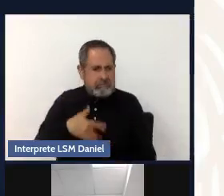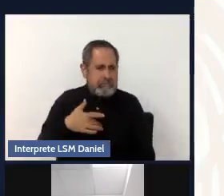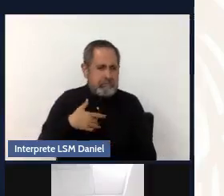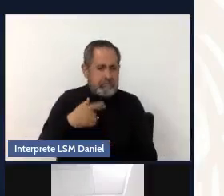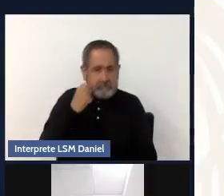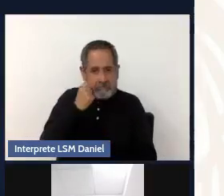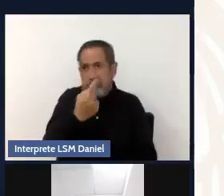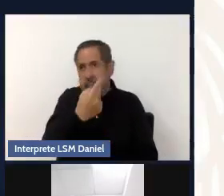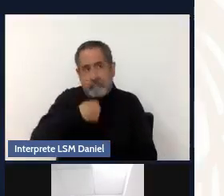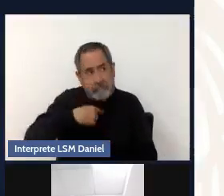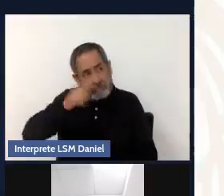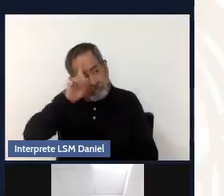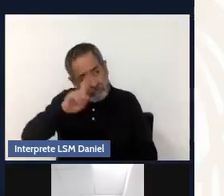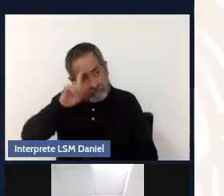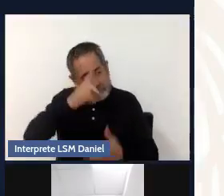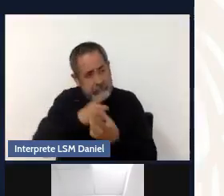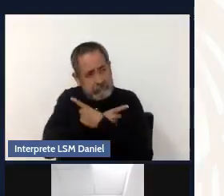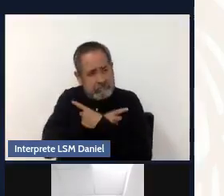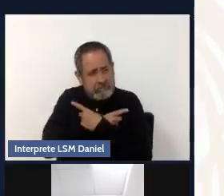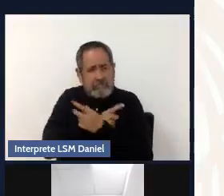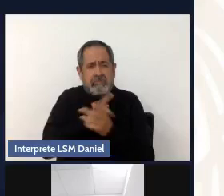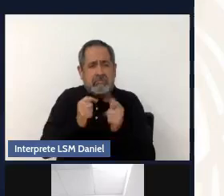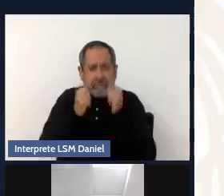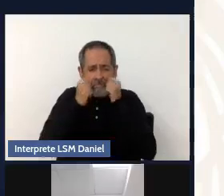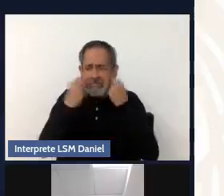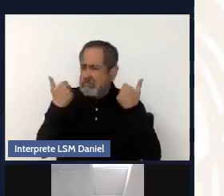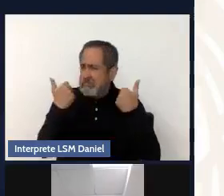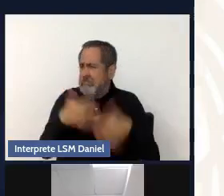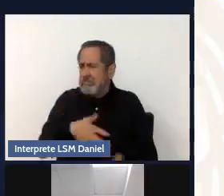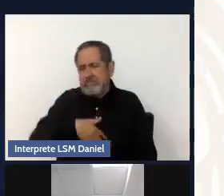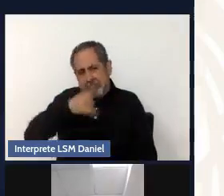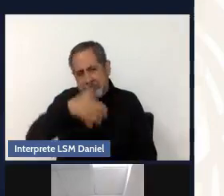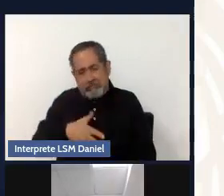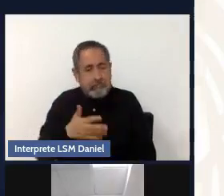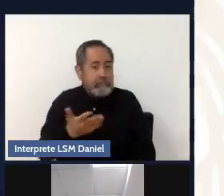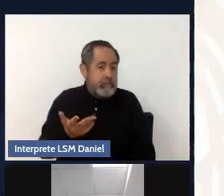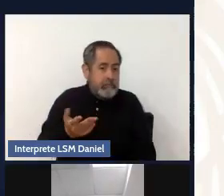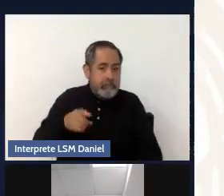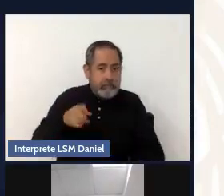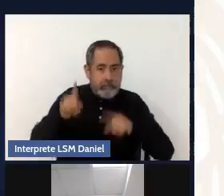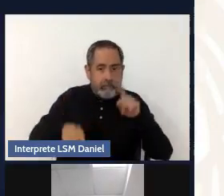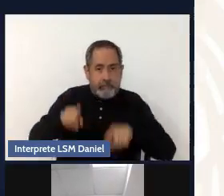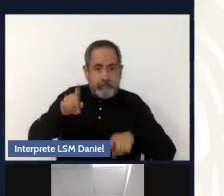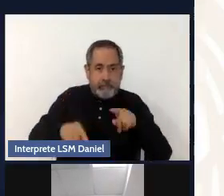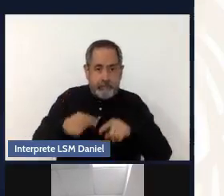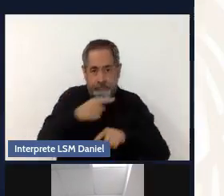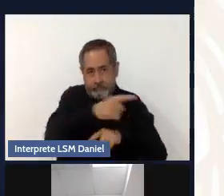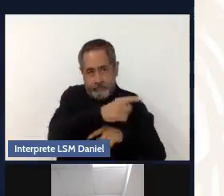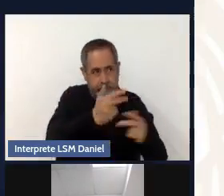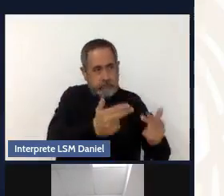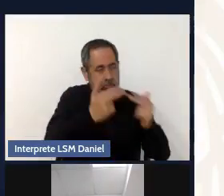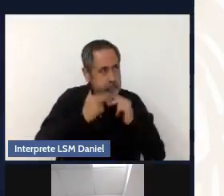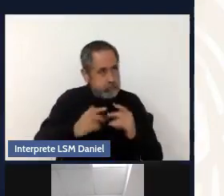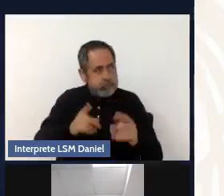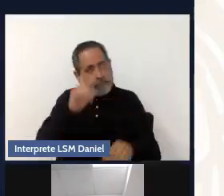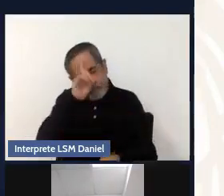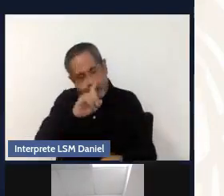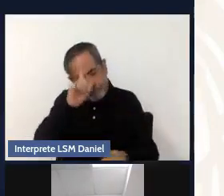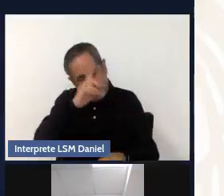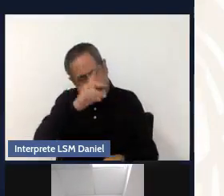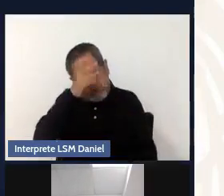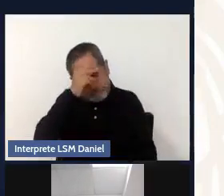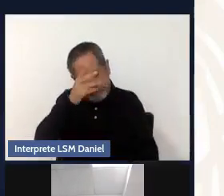persona pueda tener o pueda haber aprendido a adoptar como propios, ¿no? Las